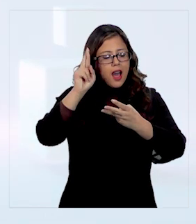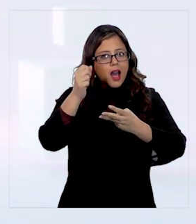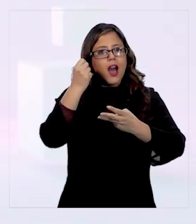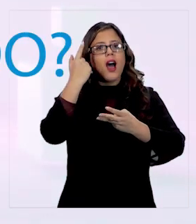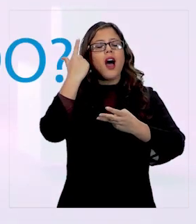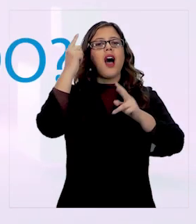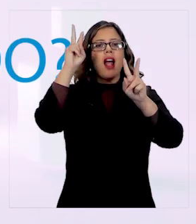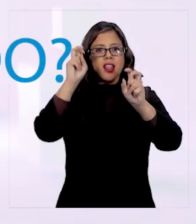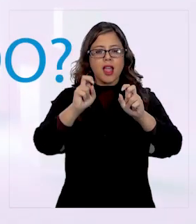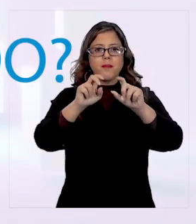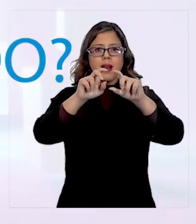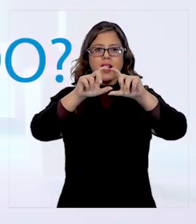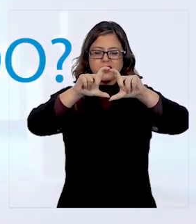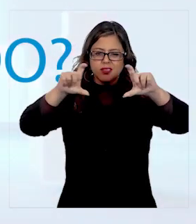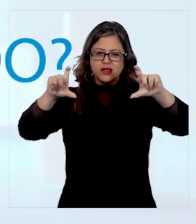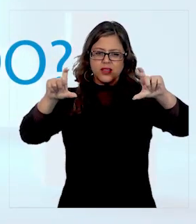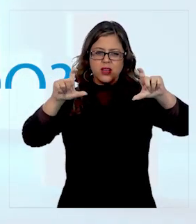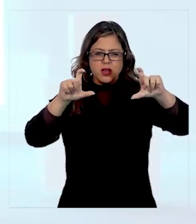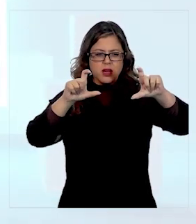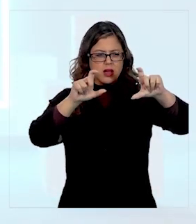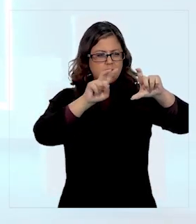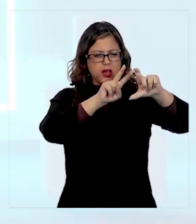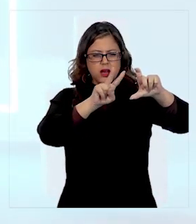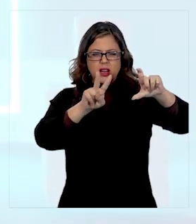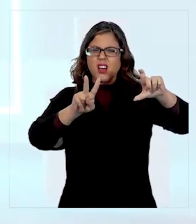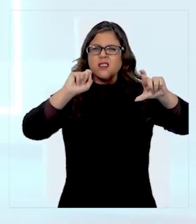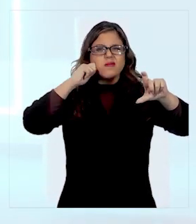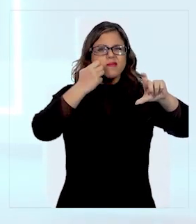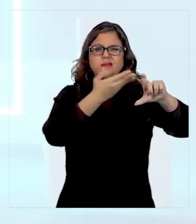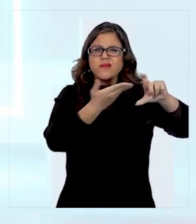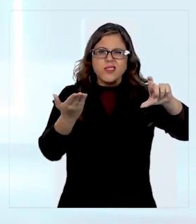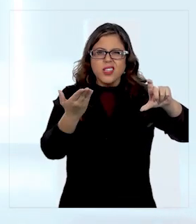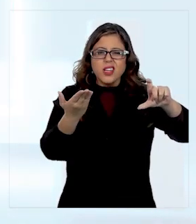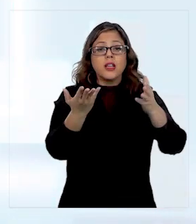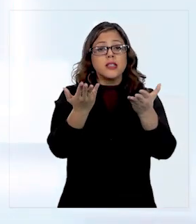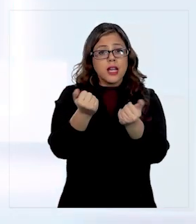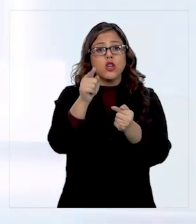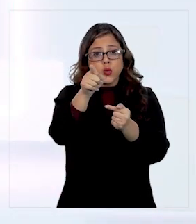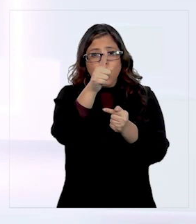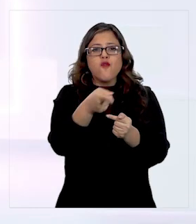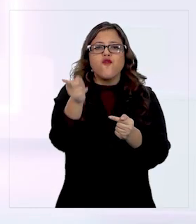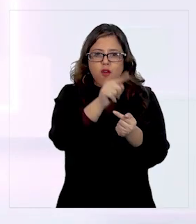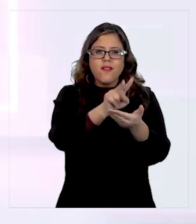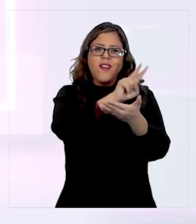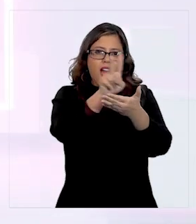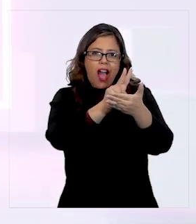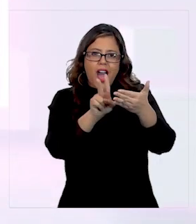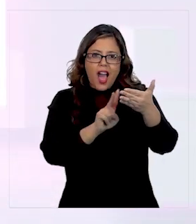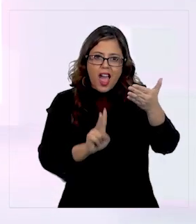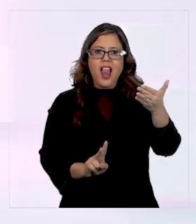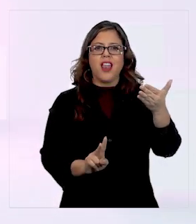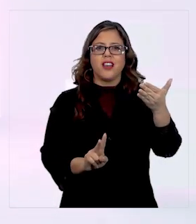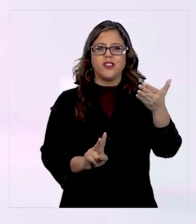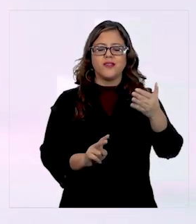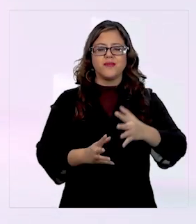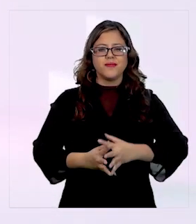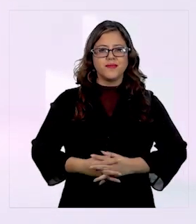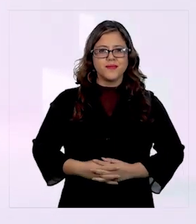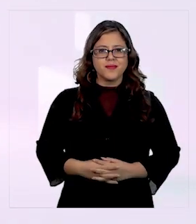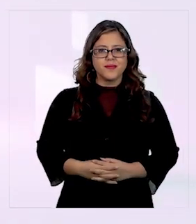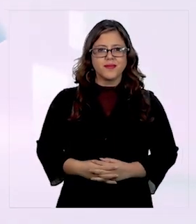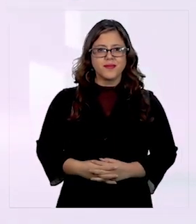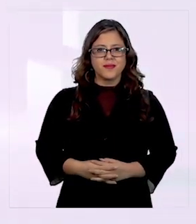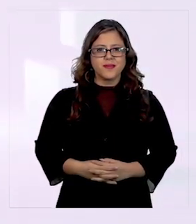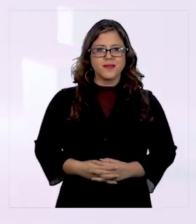comprensión del texto y pregúntate ¿qué quiere decir? Si es necesario, retrocede y vuelve a leerlo de principio a fin.